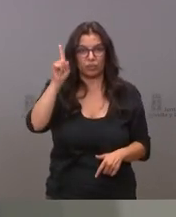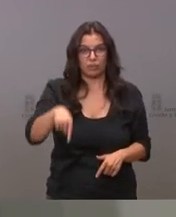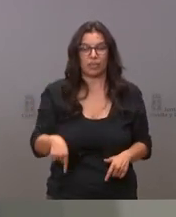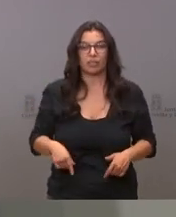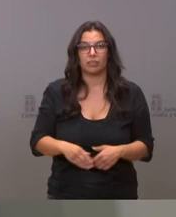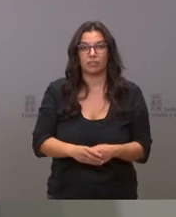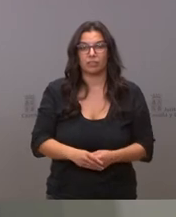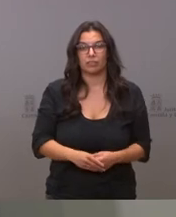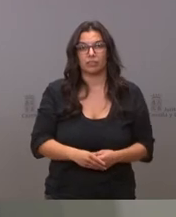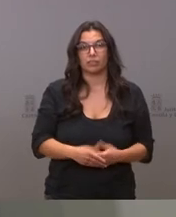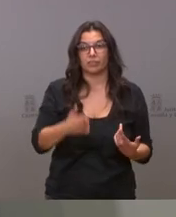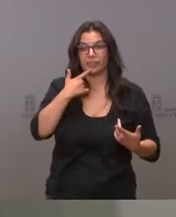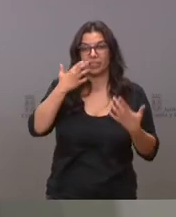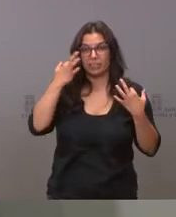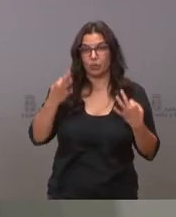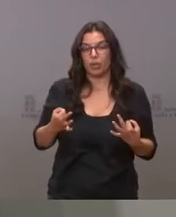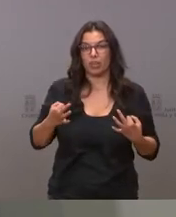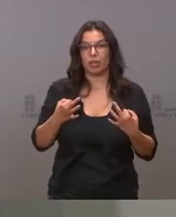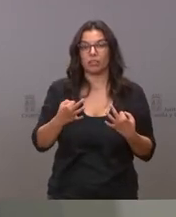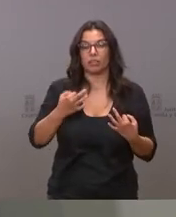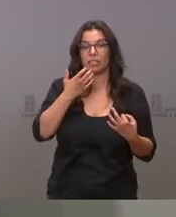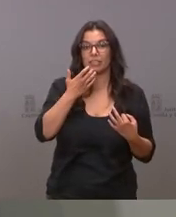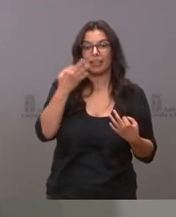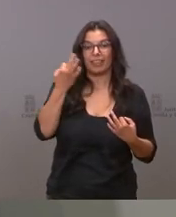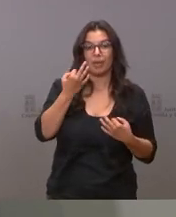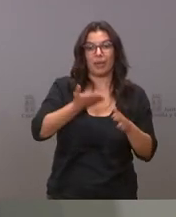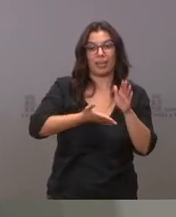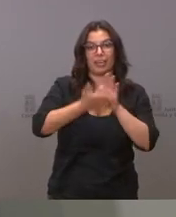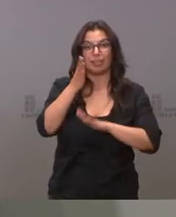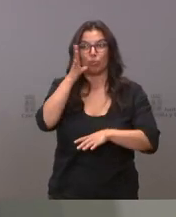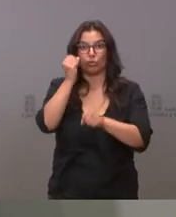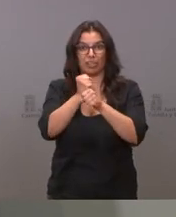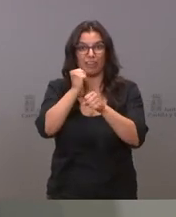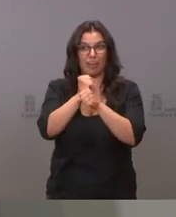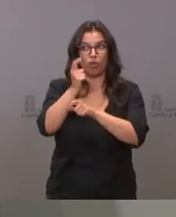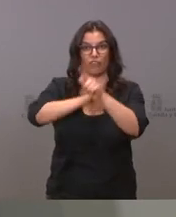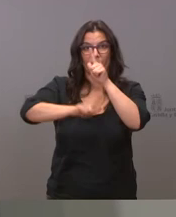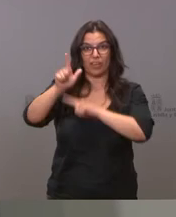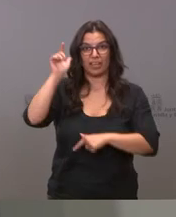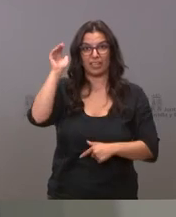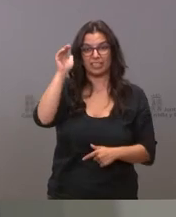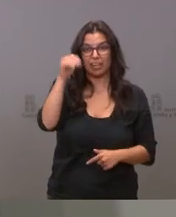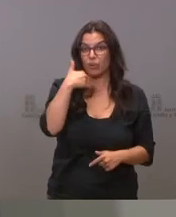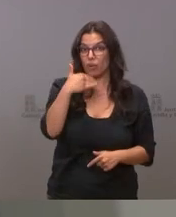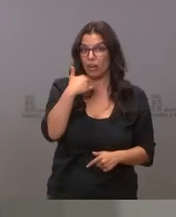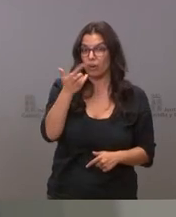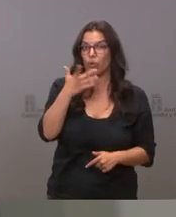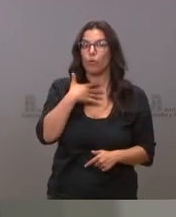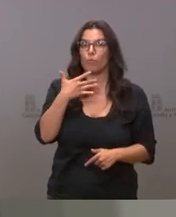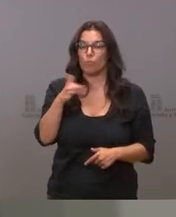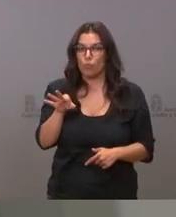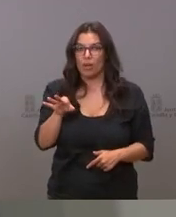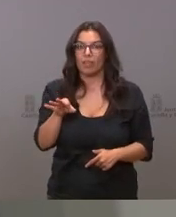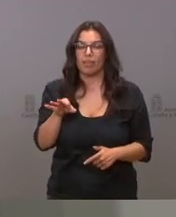asegurar que quienes tengan que acudir por motivos de trabajo al extranjero pues puedan hacerlo